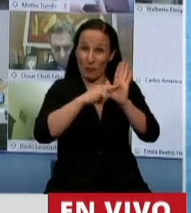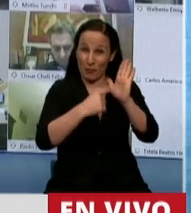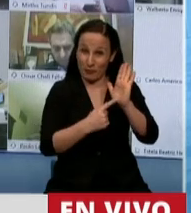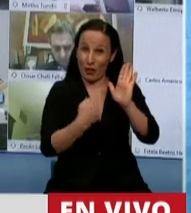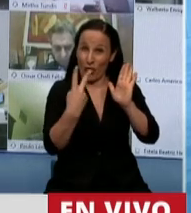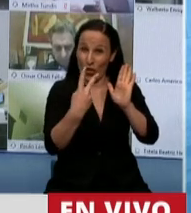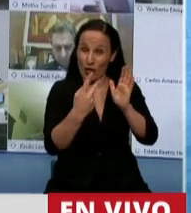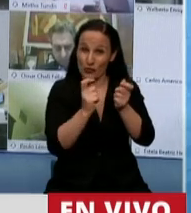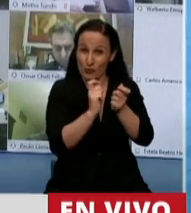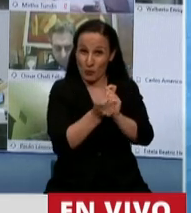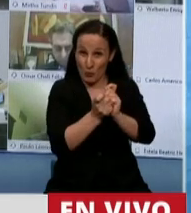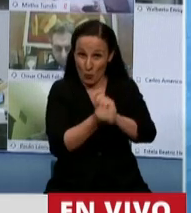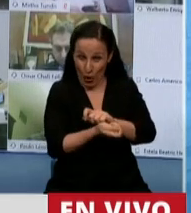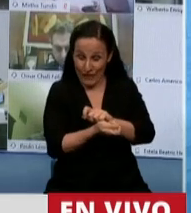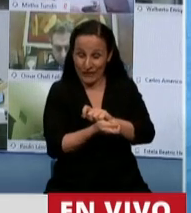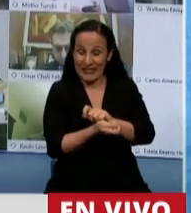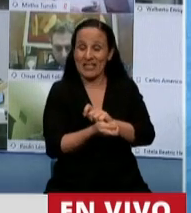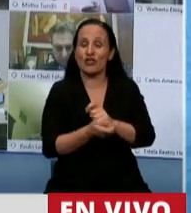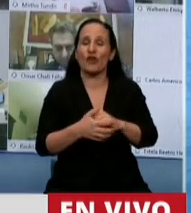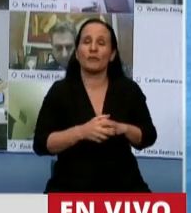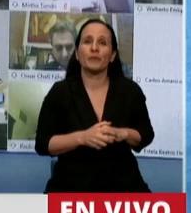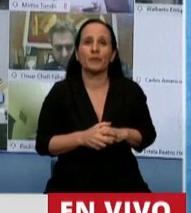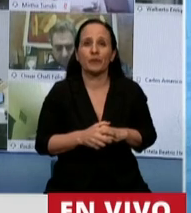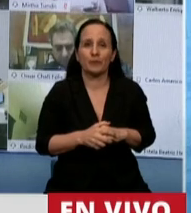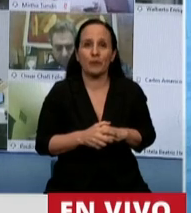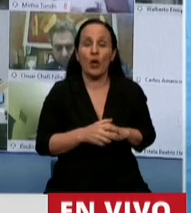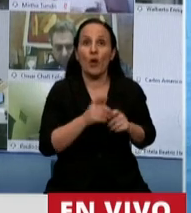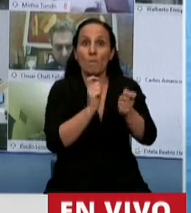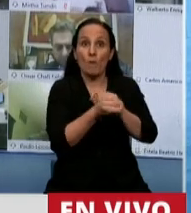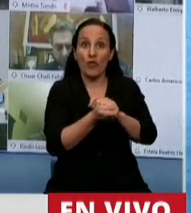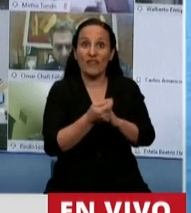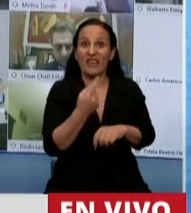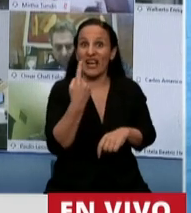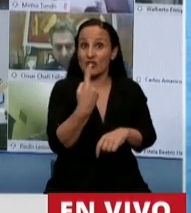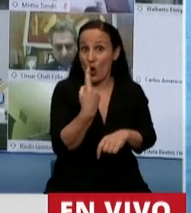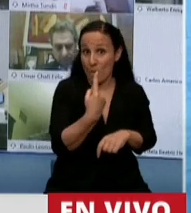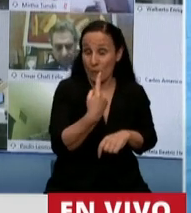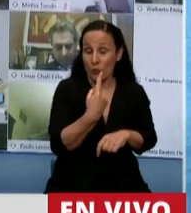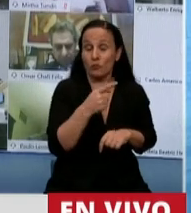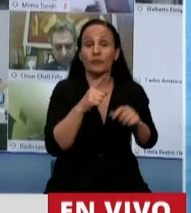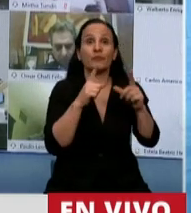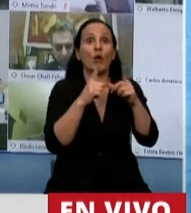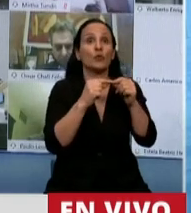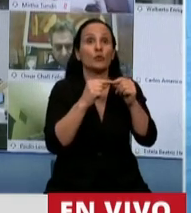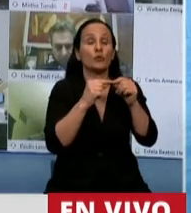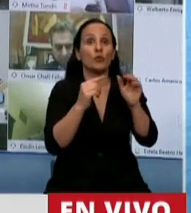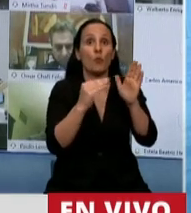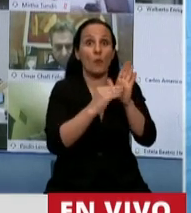este proyecto de ley. Uno es en el artículo 2.